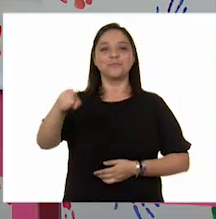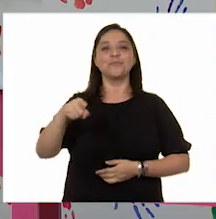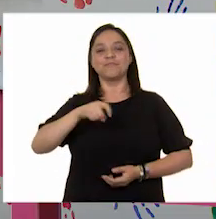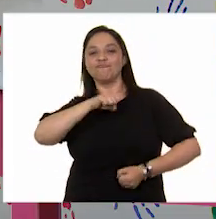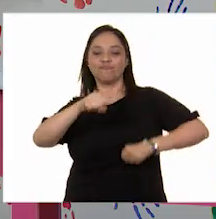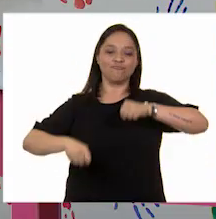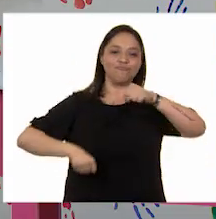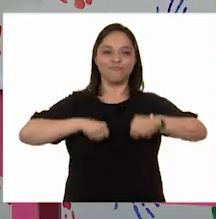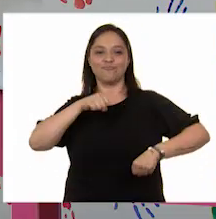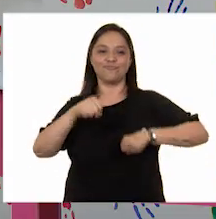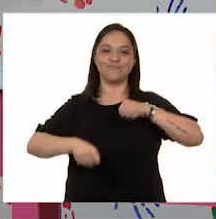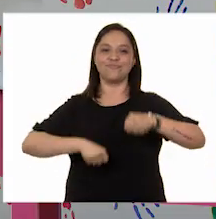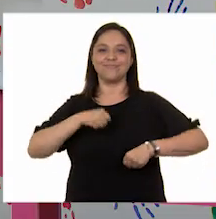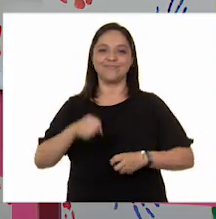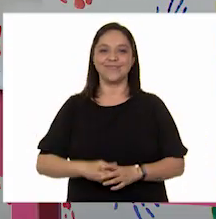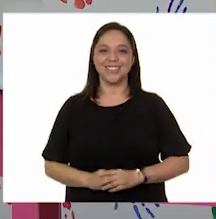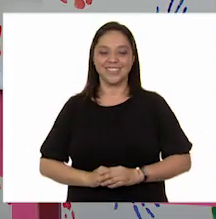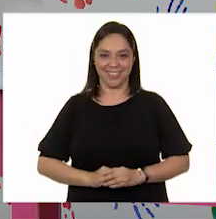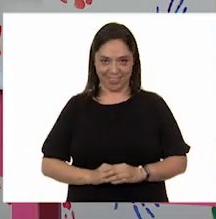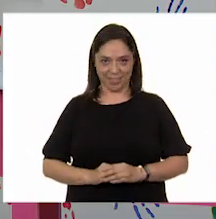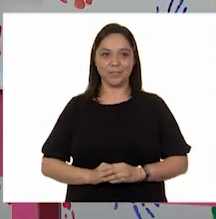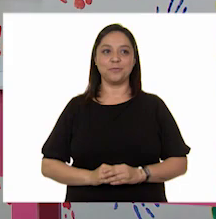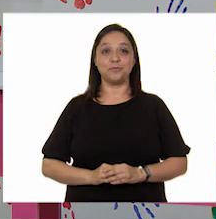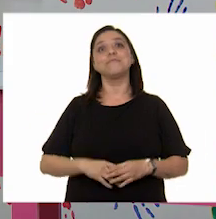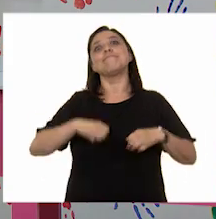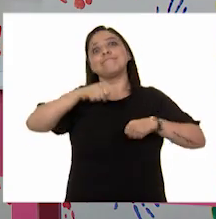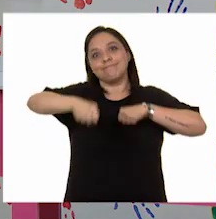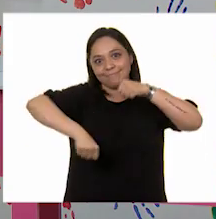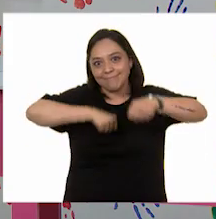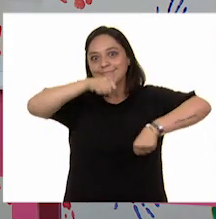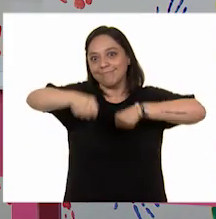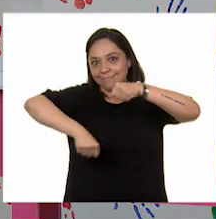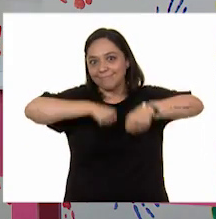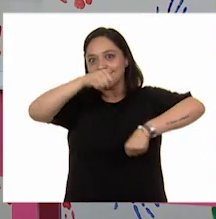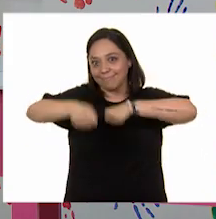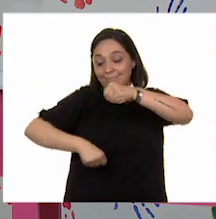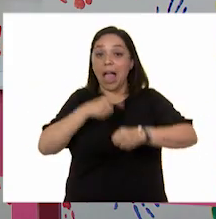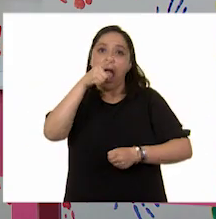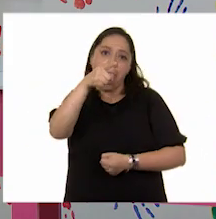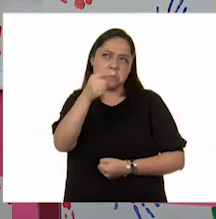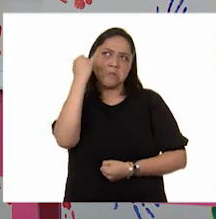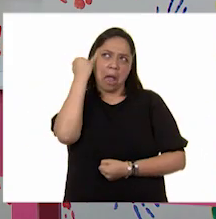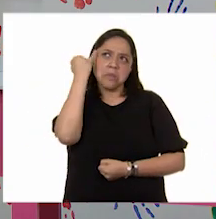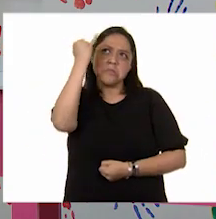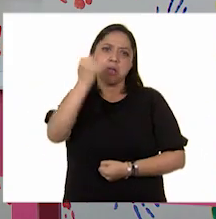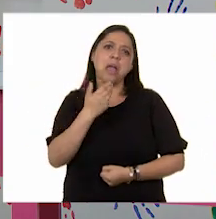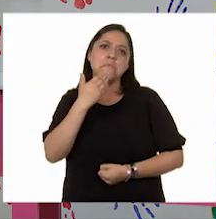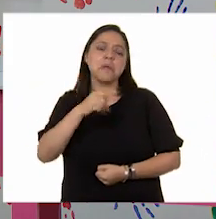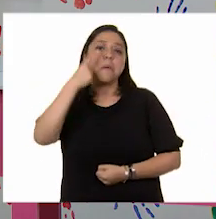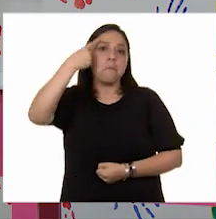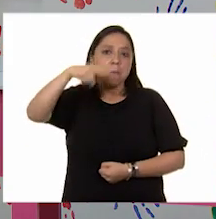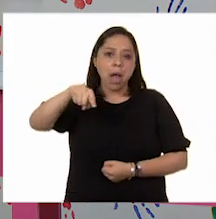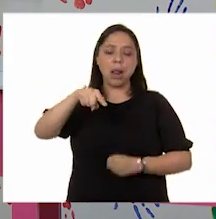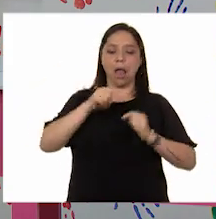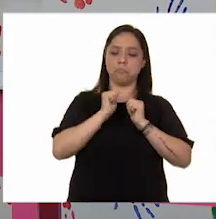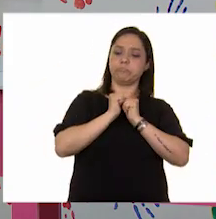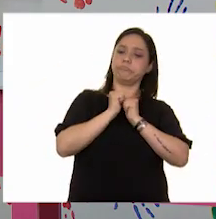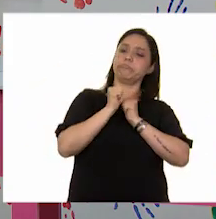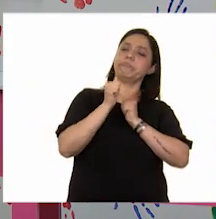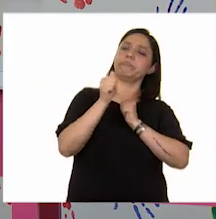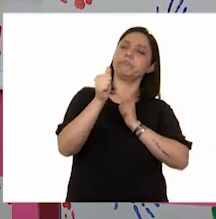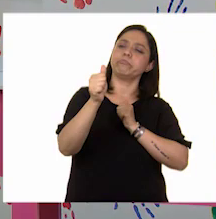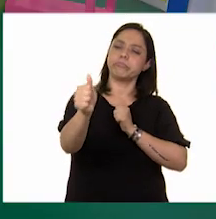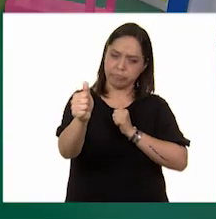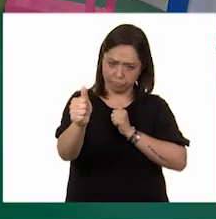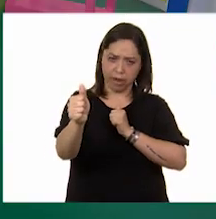y corriendo. Muy bien. Pues es la bicicleta, la cual es una buena opción para transportarnos a distancias medias y